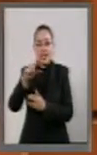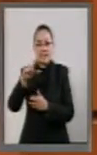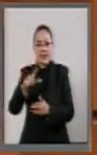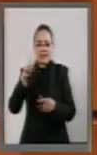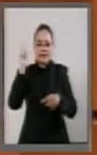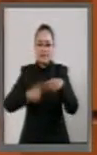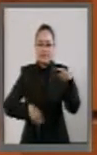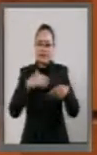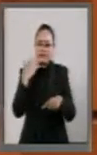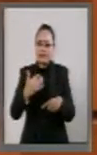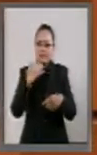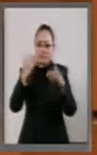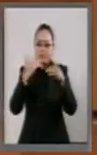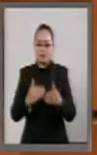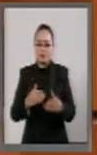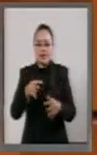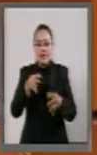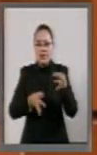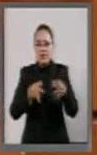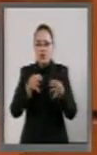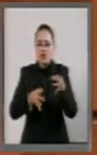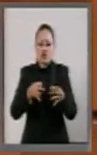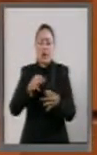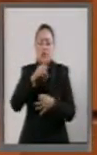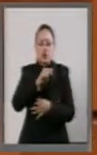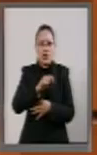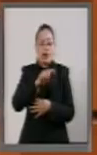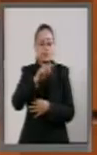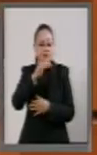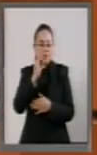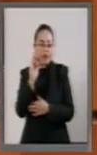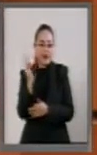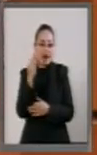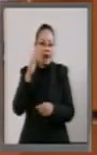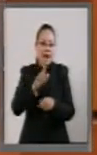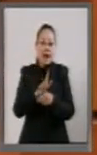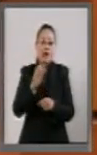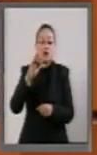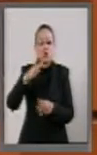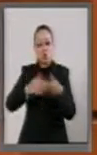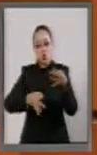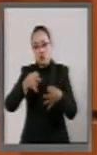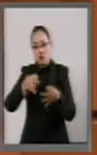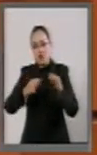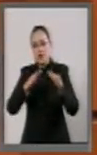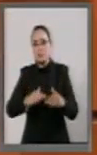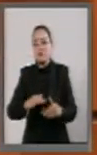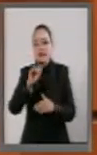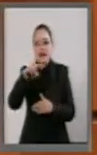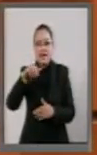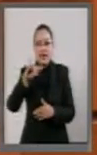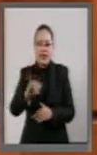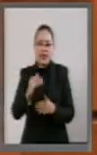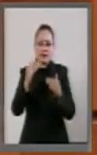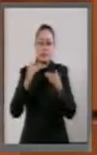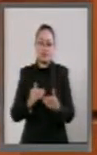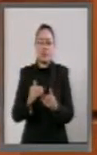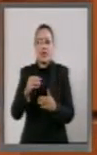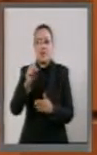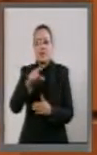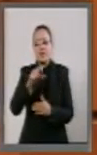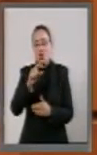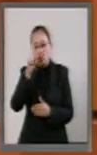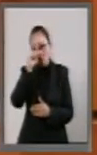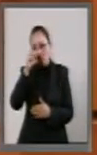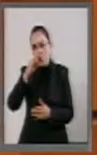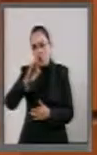Corrupción, por el Tribunal Federal de Justicia, por el INAI, por el Consejo de la Judicatura y sin duda por